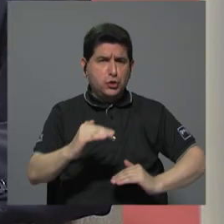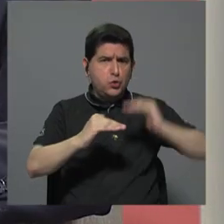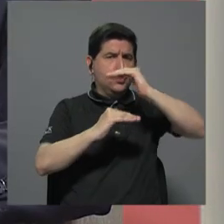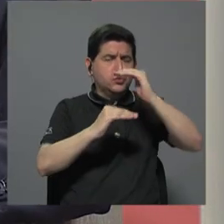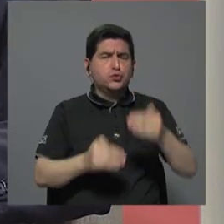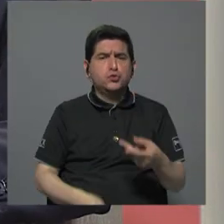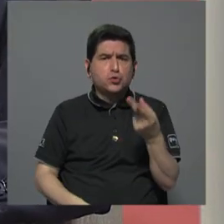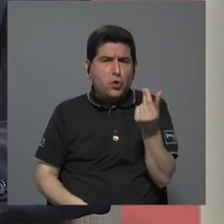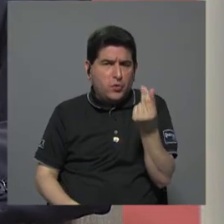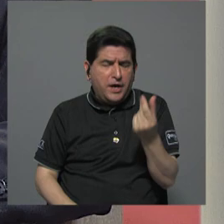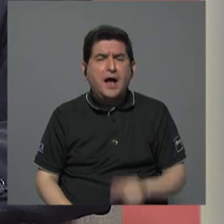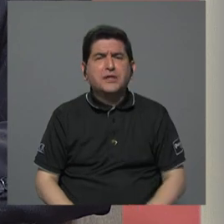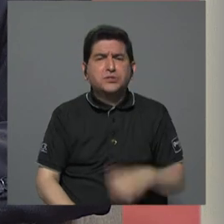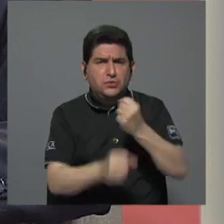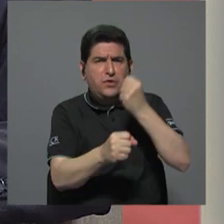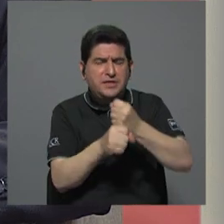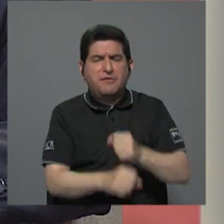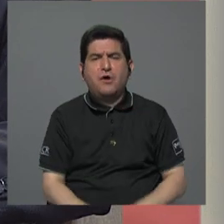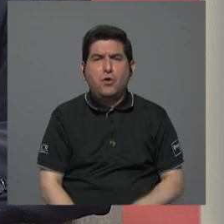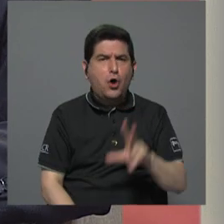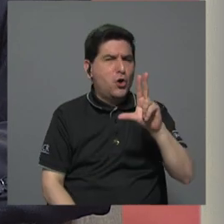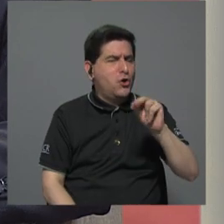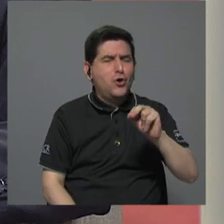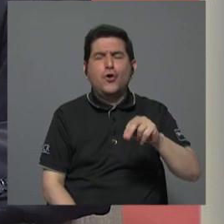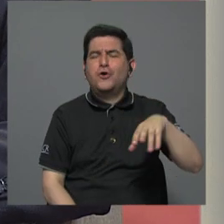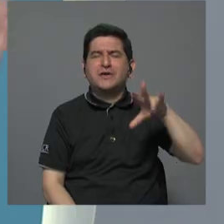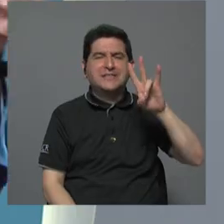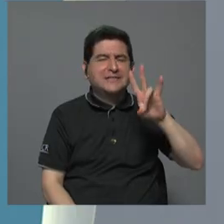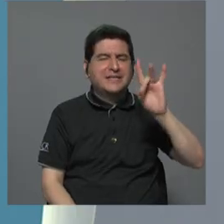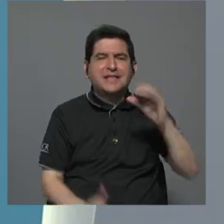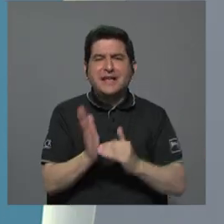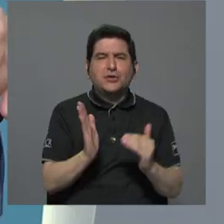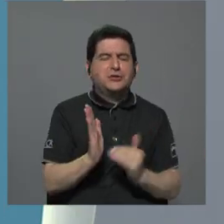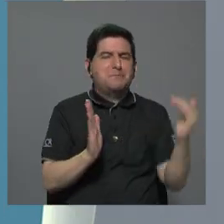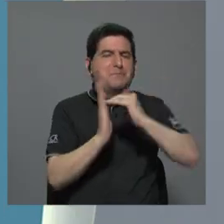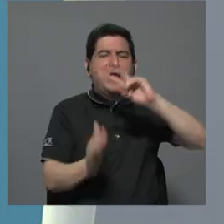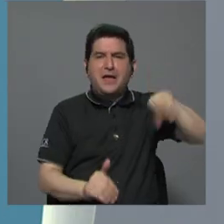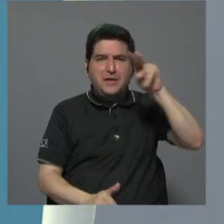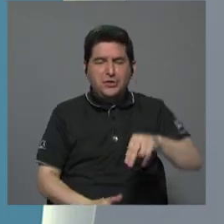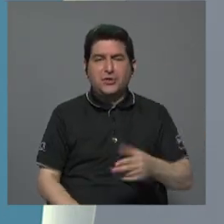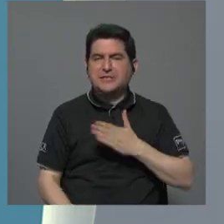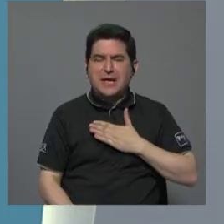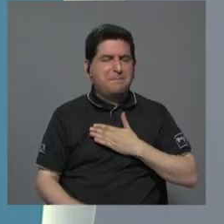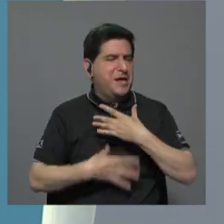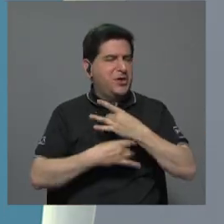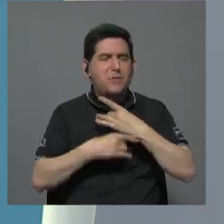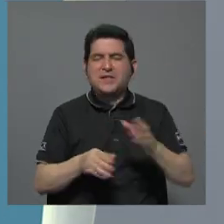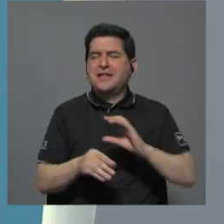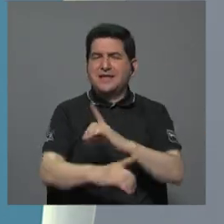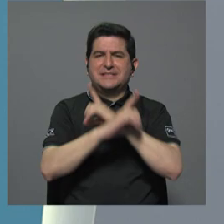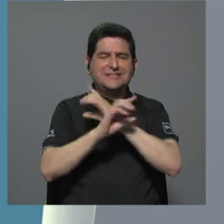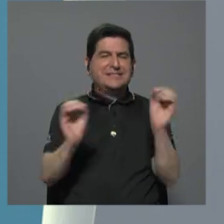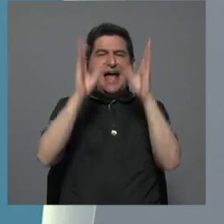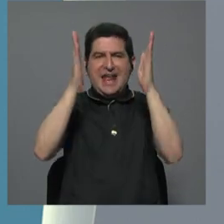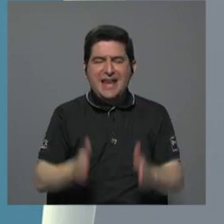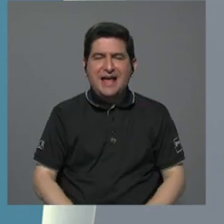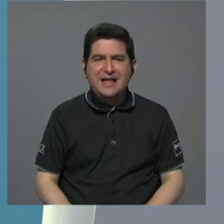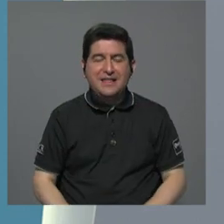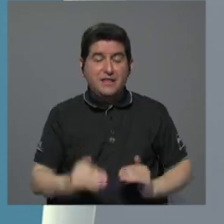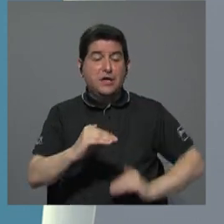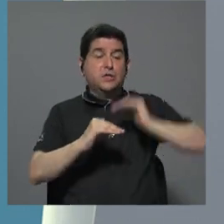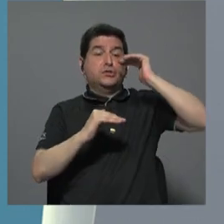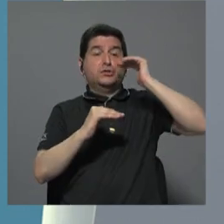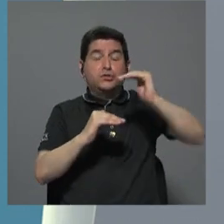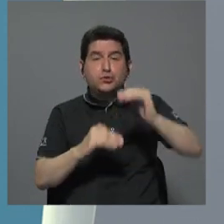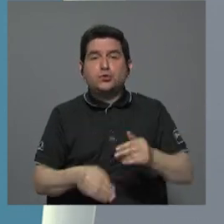El sobrecosto de la obra no es de 78 mil millones de pesos y les repito, no me interesa defender a nadie. El sobrecosto de la